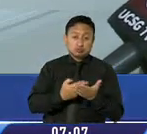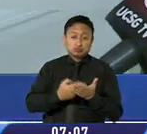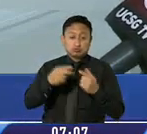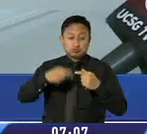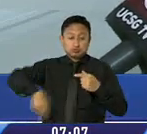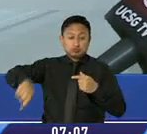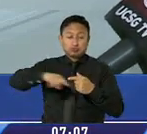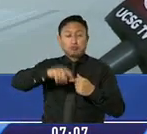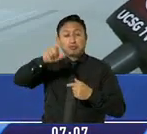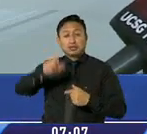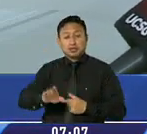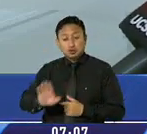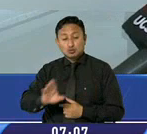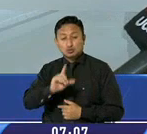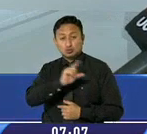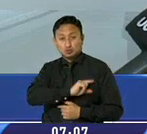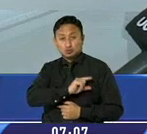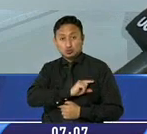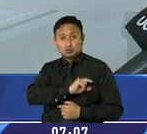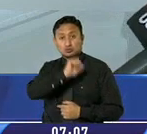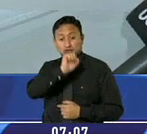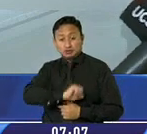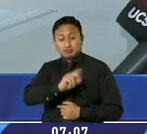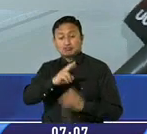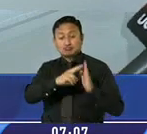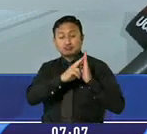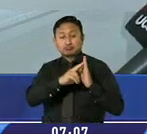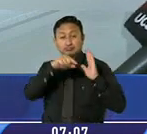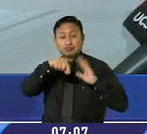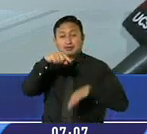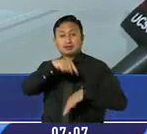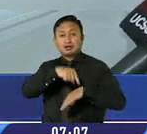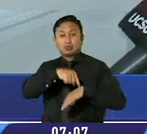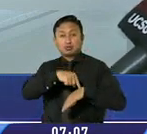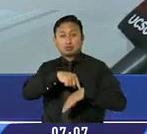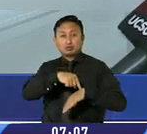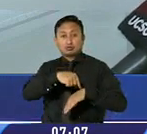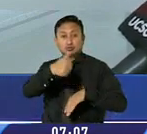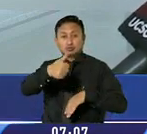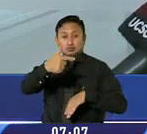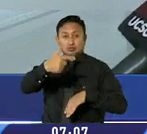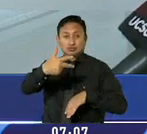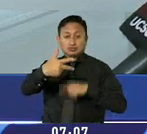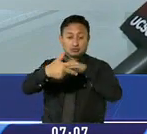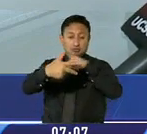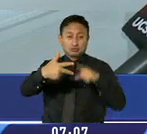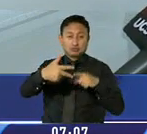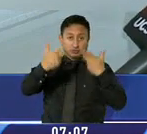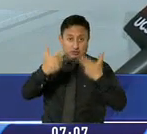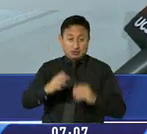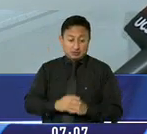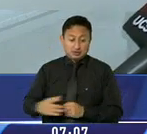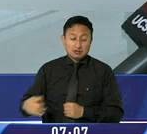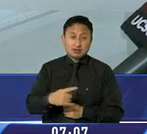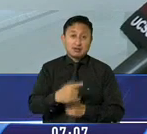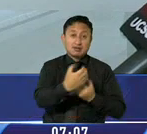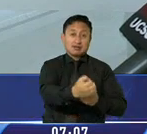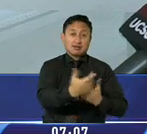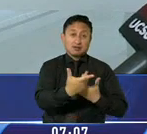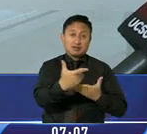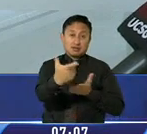conciencia, los requisitos y también la temporalidad, pero ya con todo esto lo incluimos en